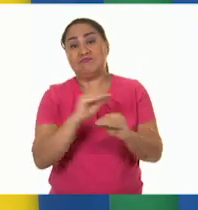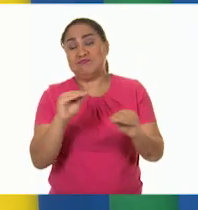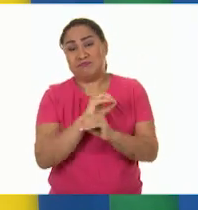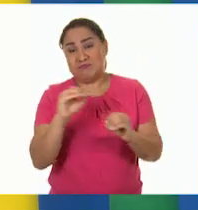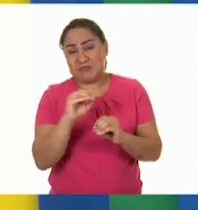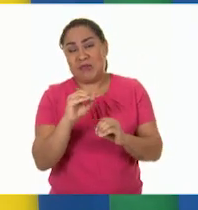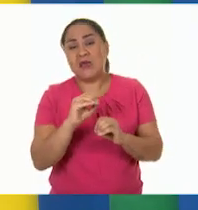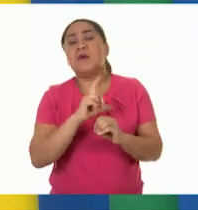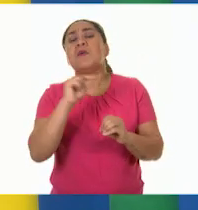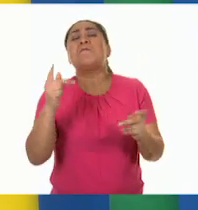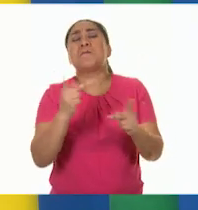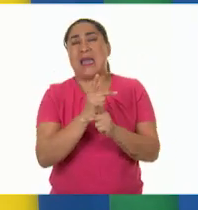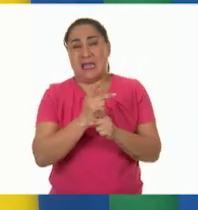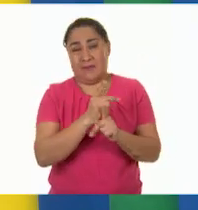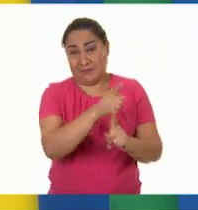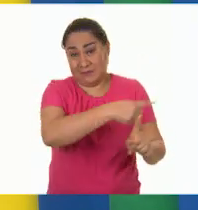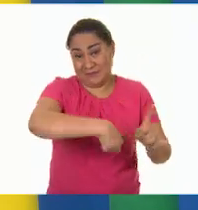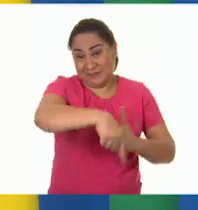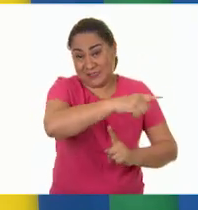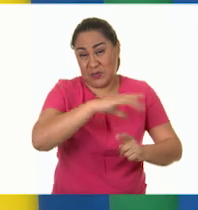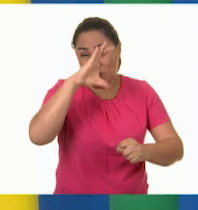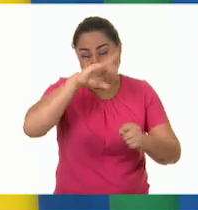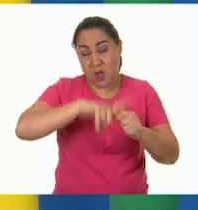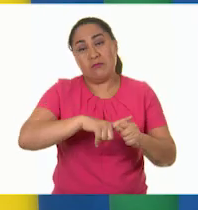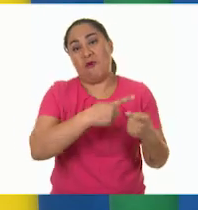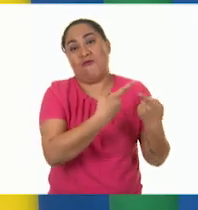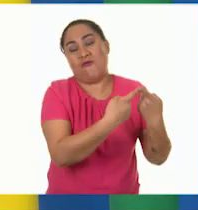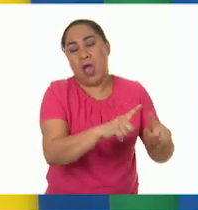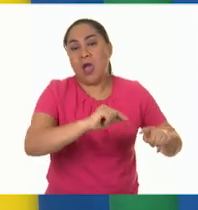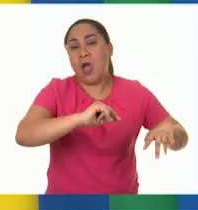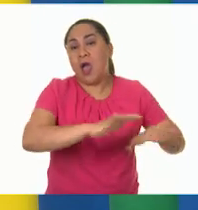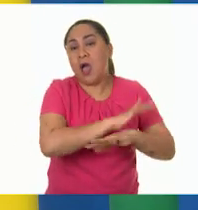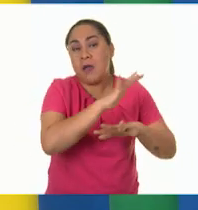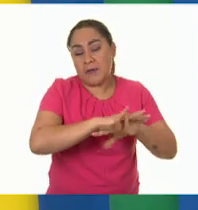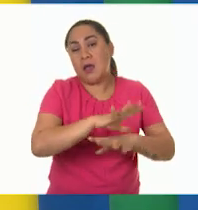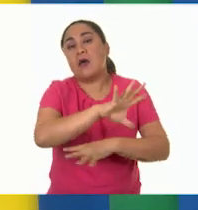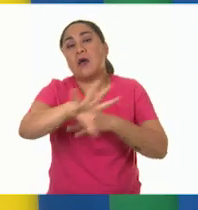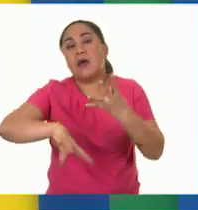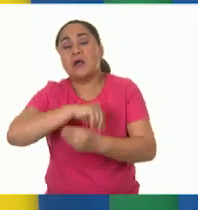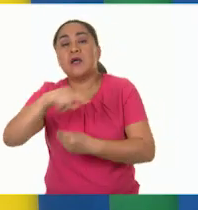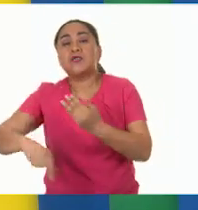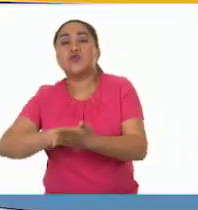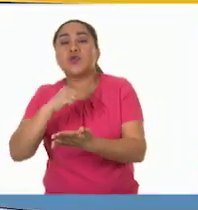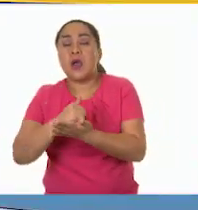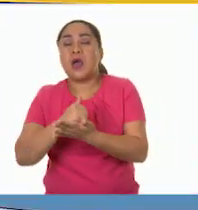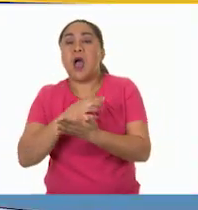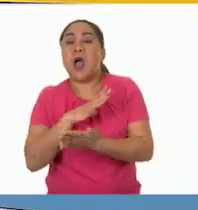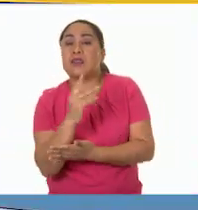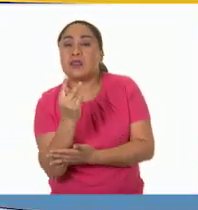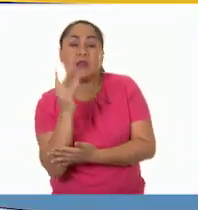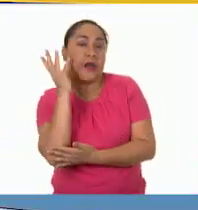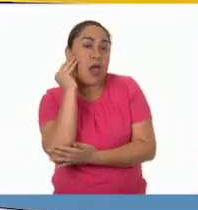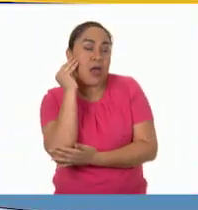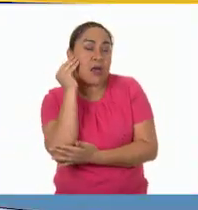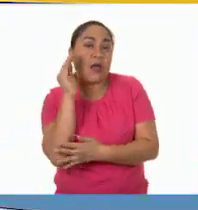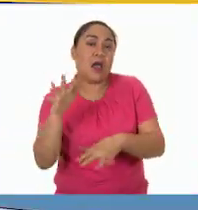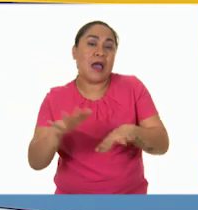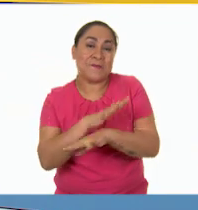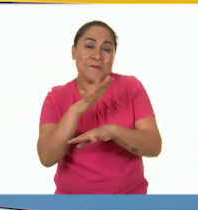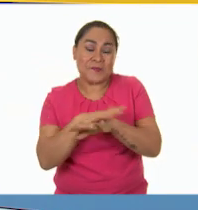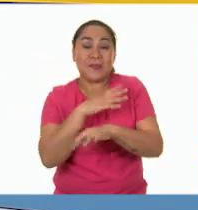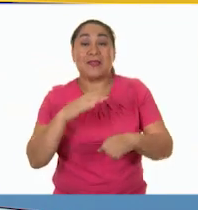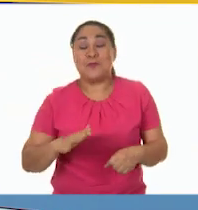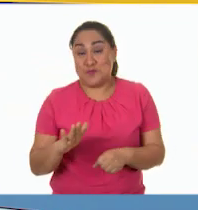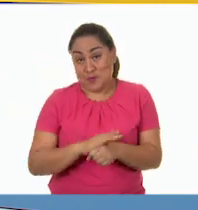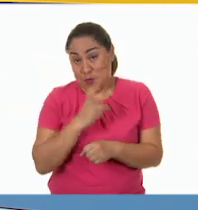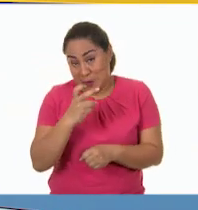lo que sucedió culturalmente en esas localidades fue muy distinto a lo que ocurrió en el resto del país. Por ello, les invitamos a